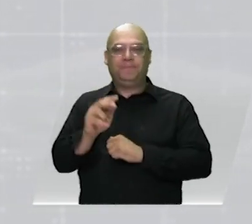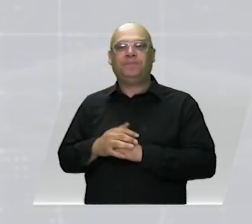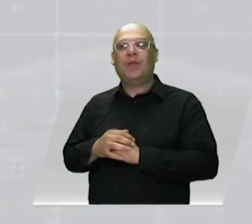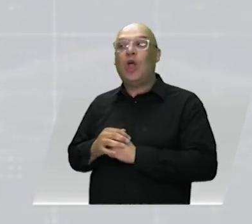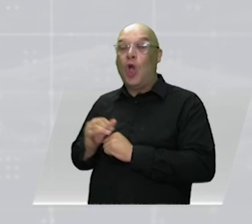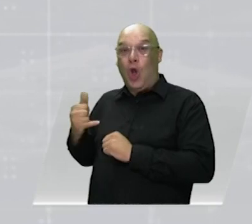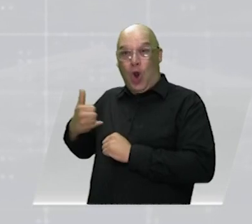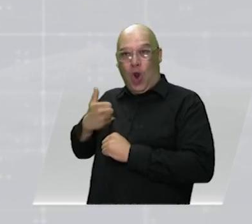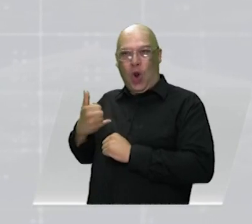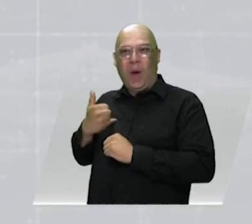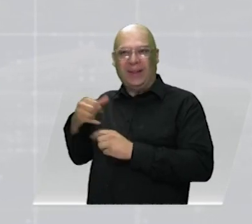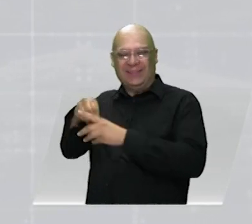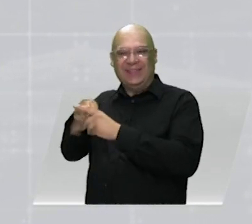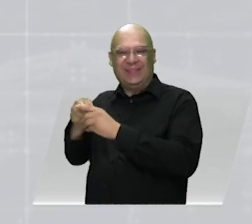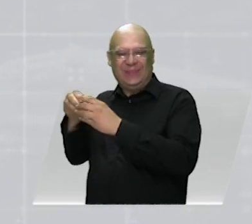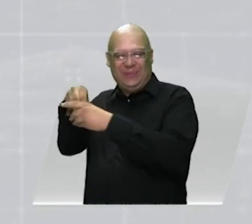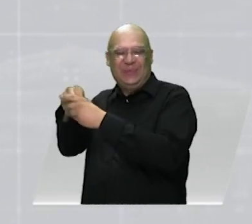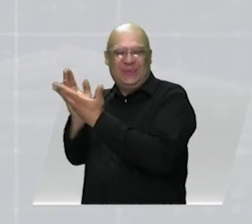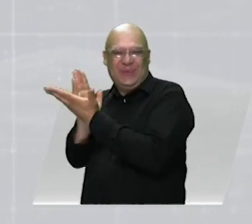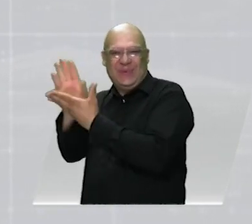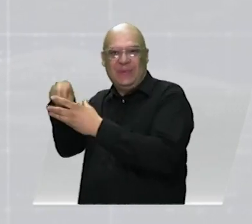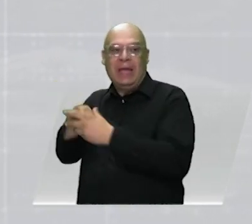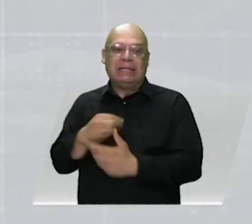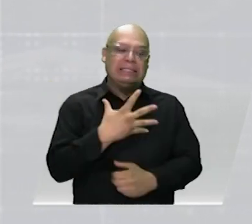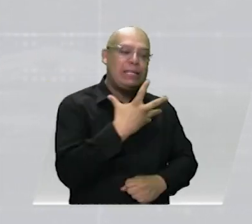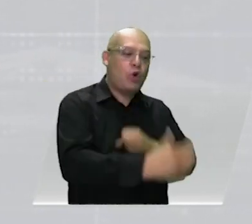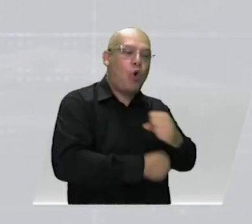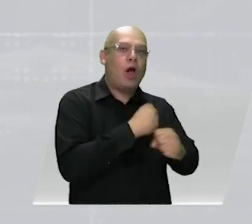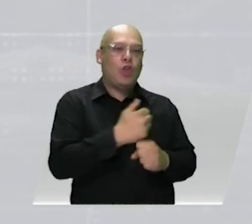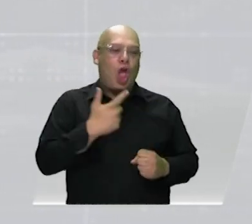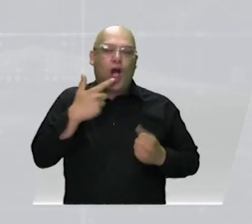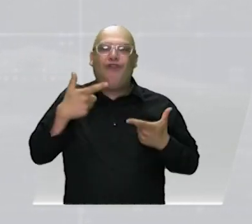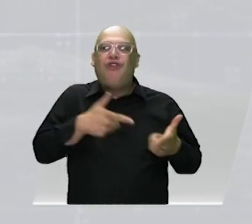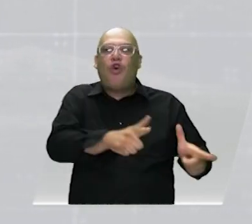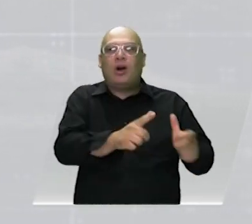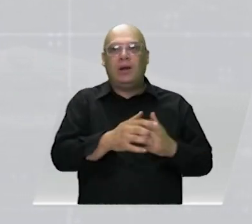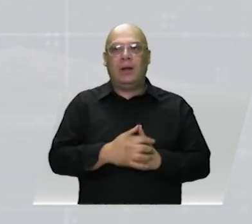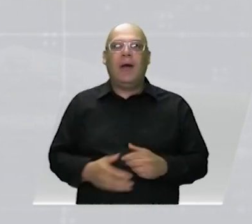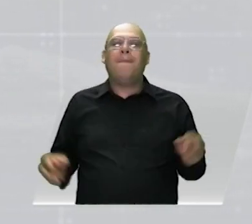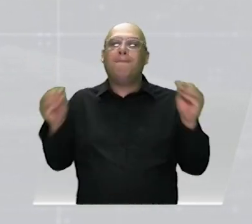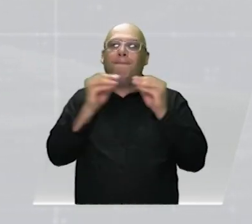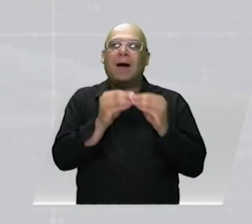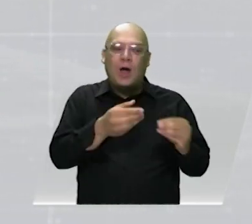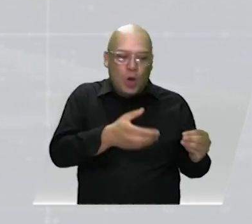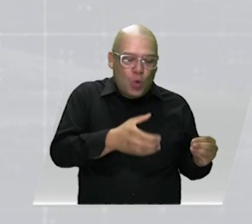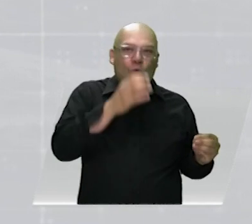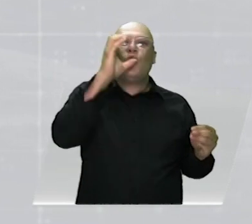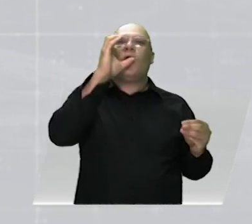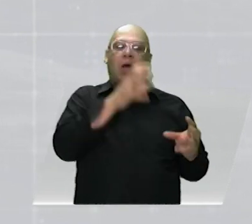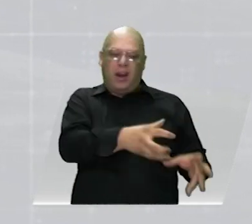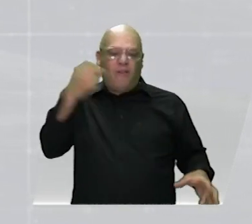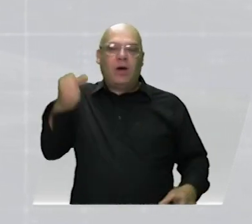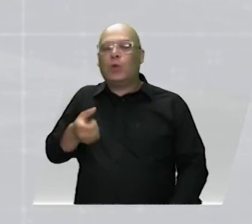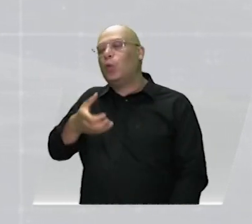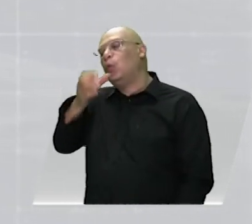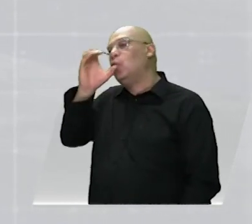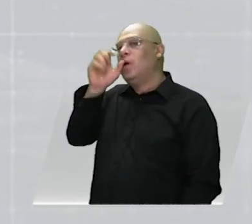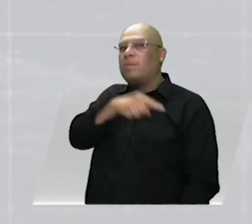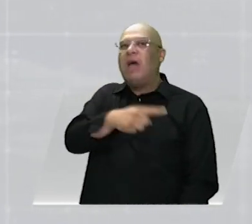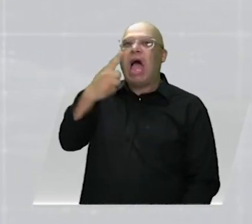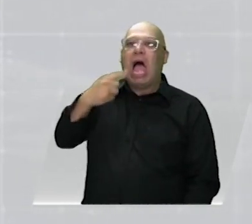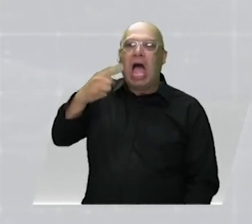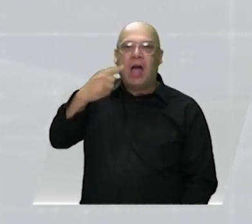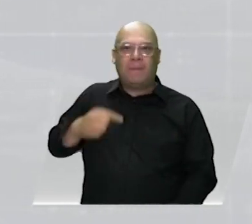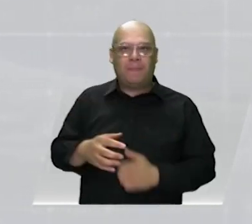de media técnica se burlan de una pequeña de 5 años. Además, le habrían quitado la bebida a la niña para tomársela y hacerla llorar.